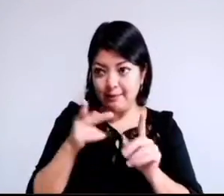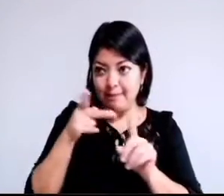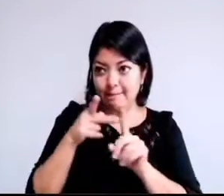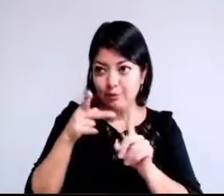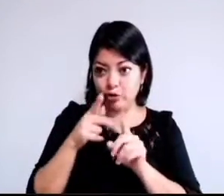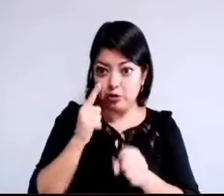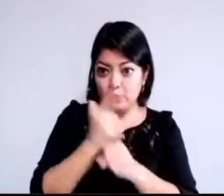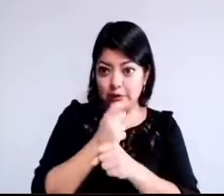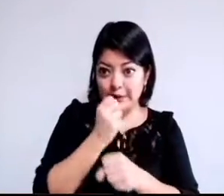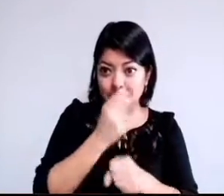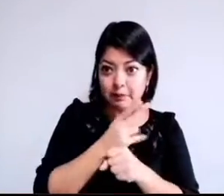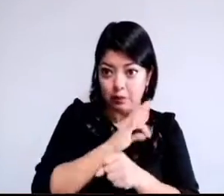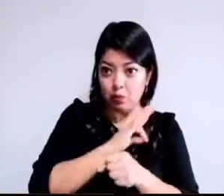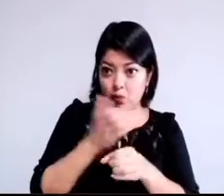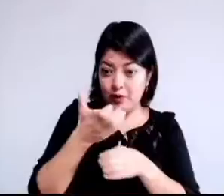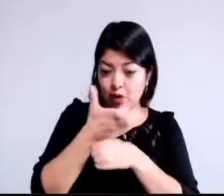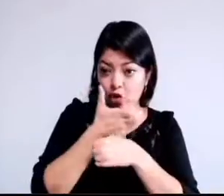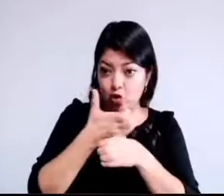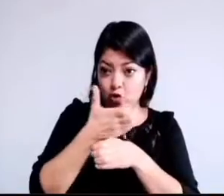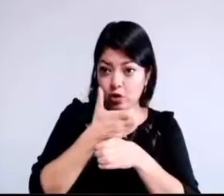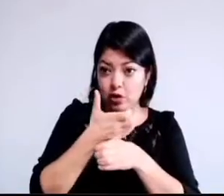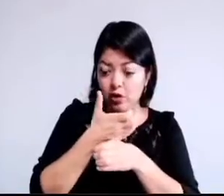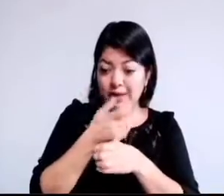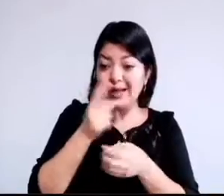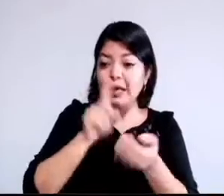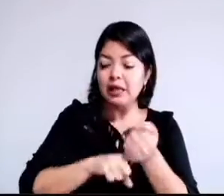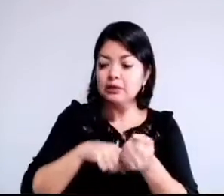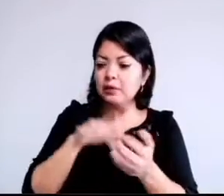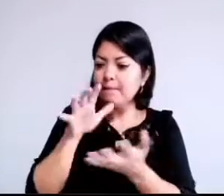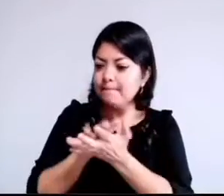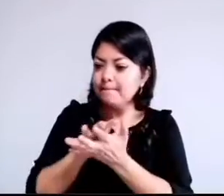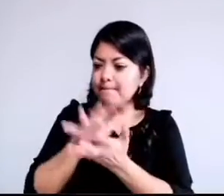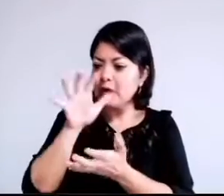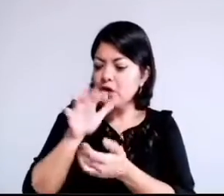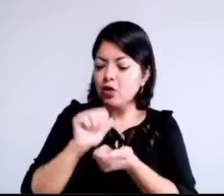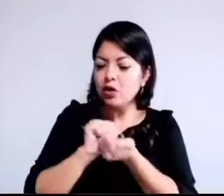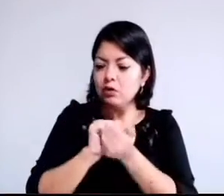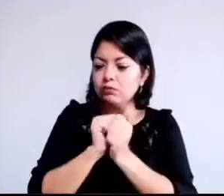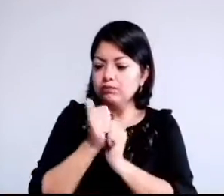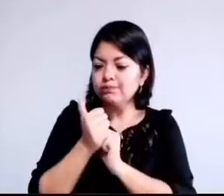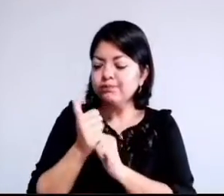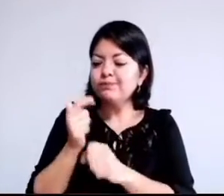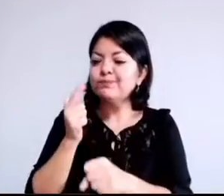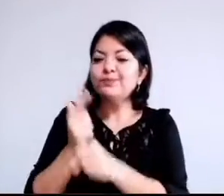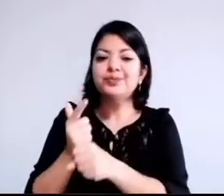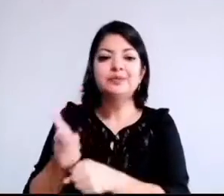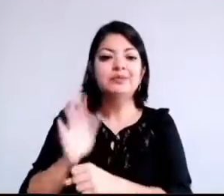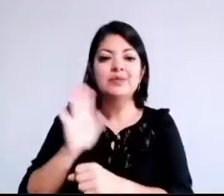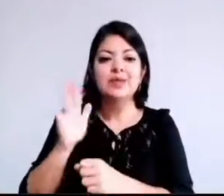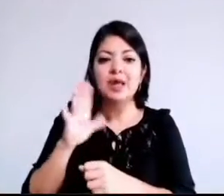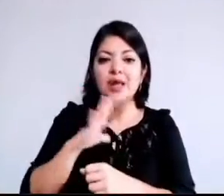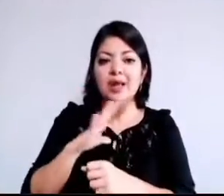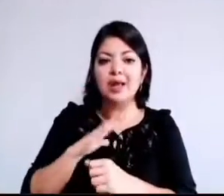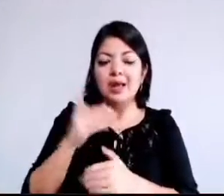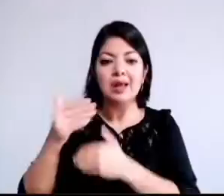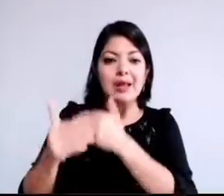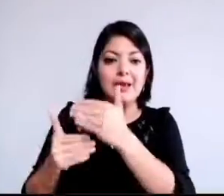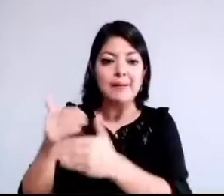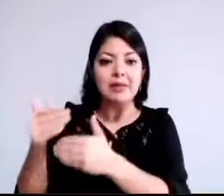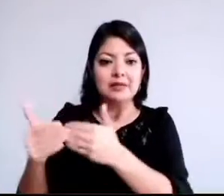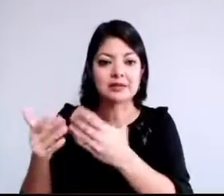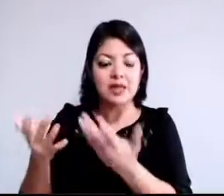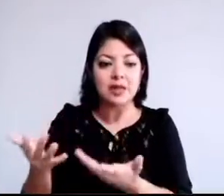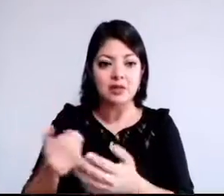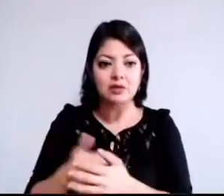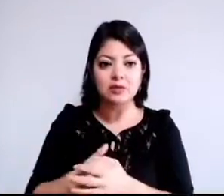su diagnóstico generalmente ocurre cuando ya se encuentra en etapas avanzadas. El motivo es